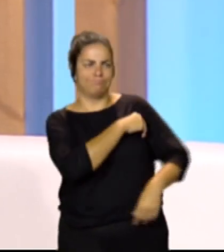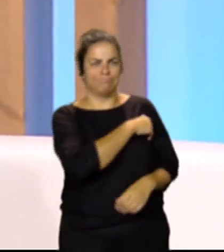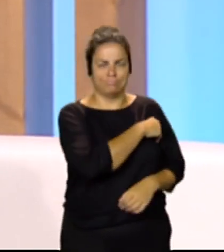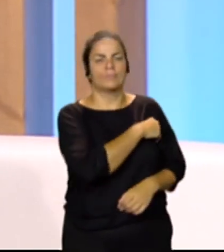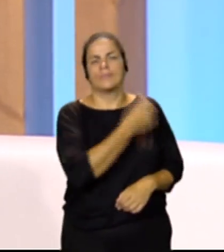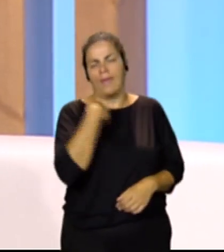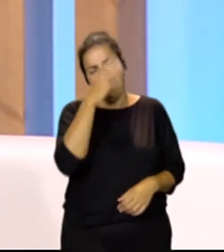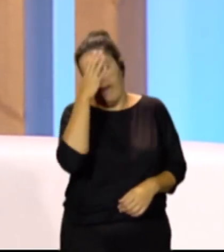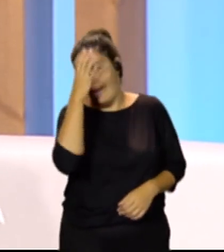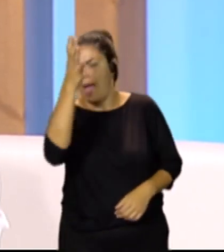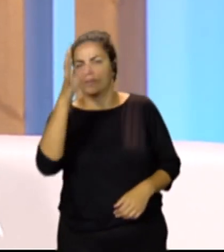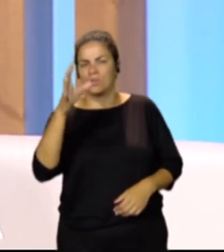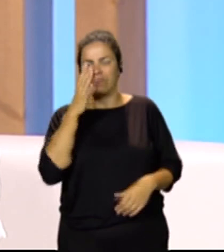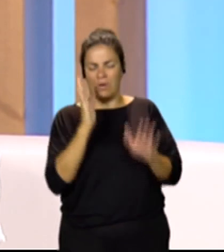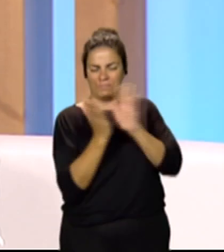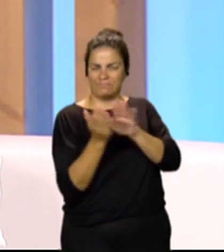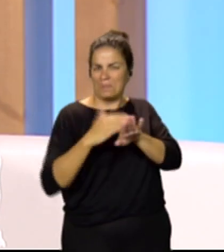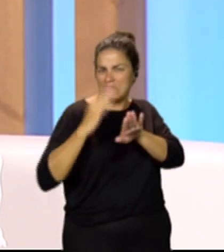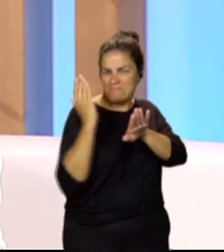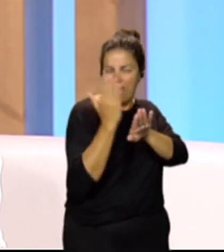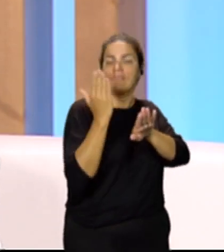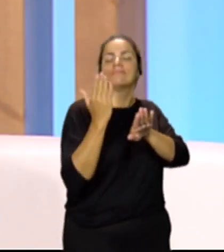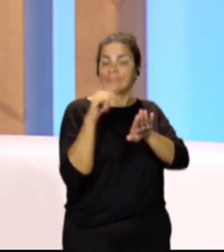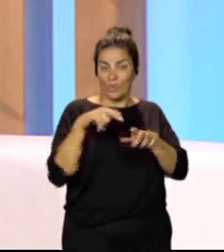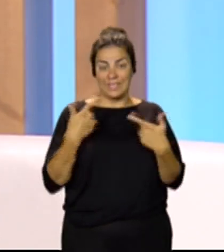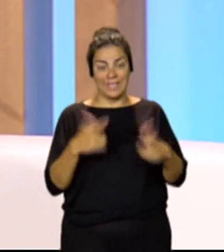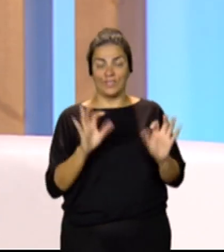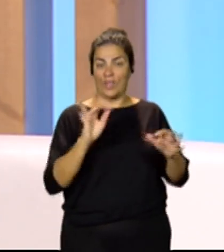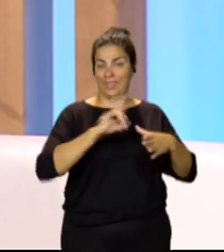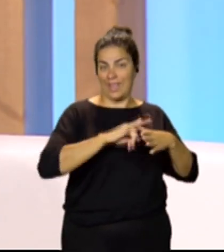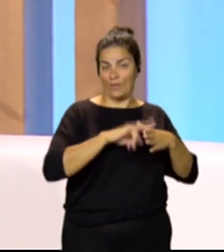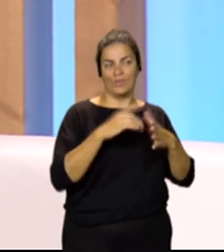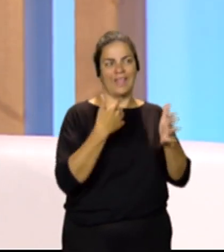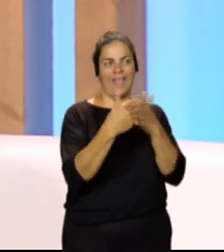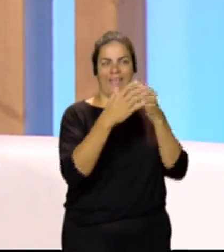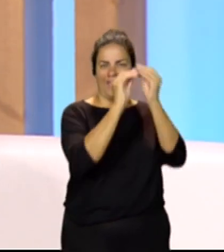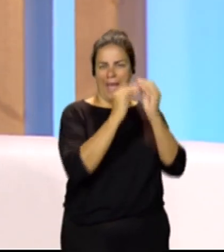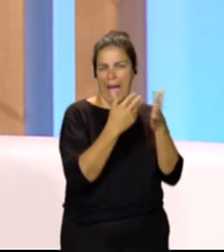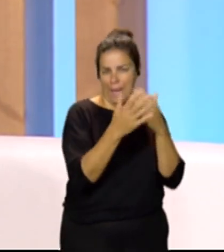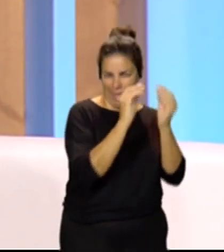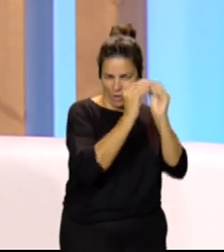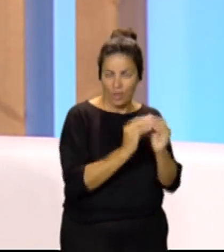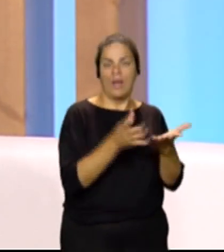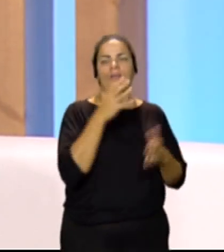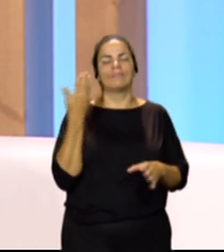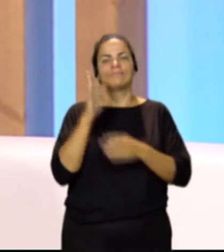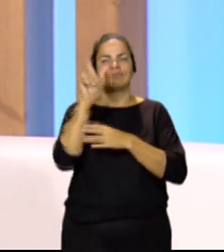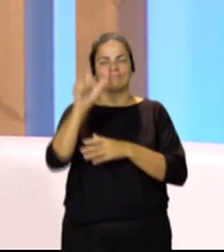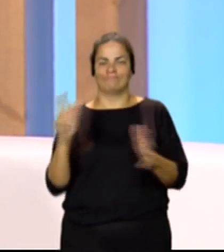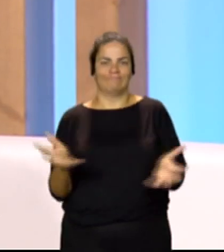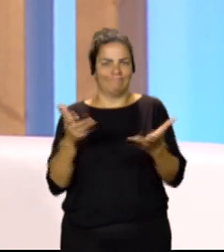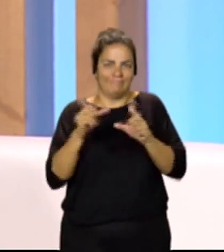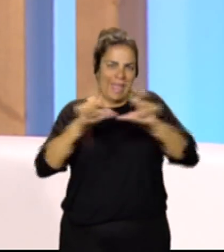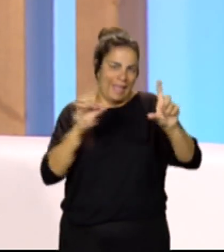están hartos, hartas de que se les estropeen, pues en nuestra sección de los lunes de hecho a mano, les vamos a presentar a una emprendedora con mucha